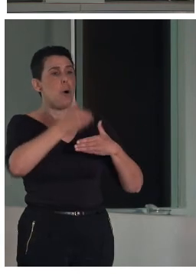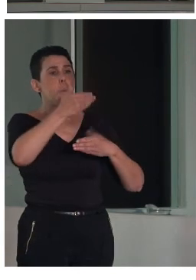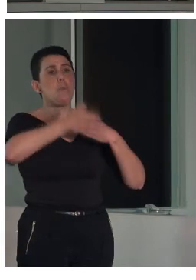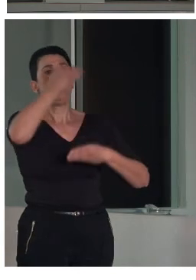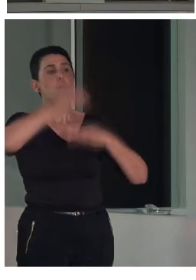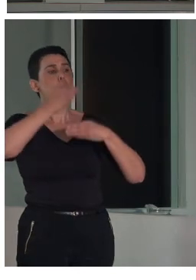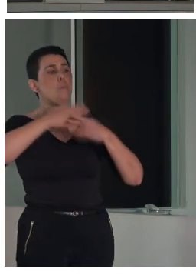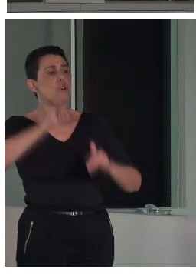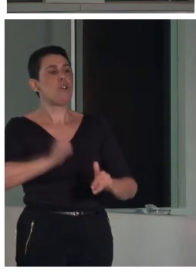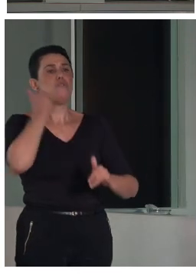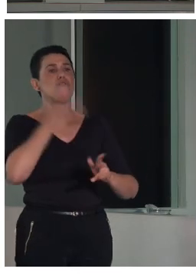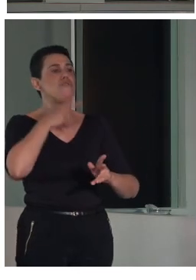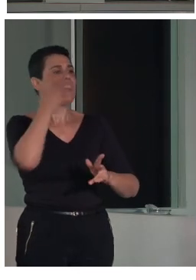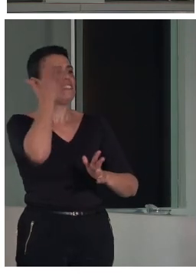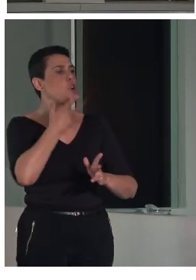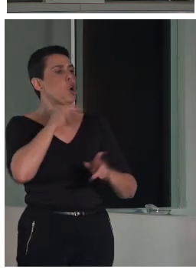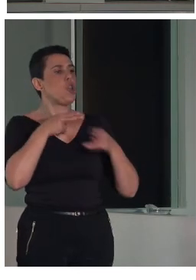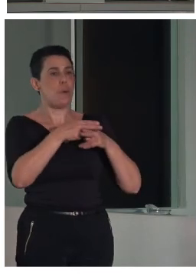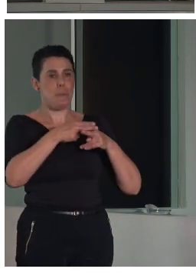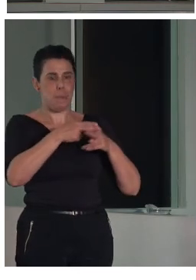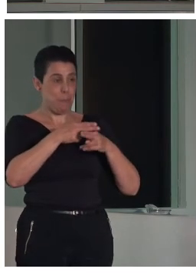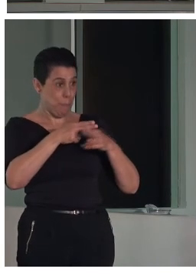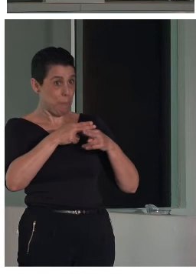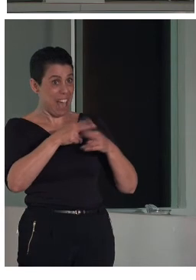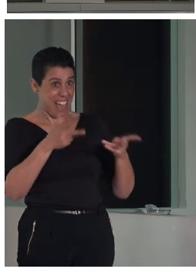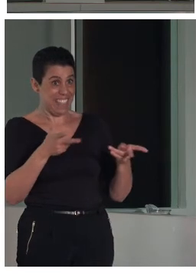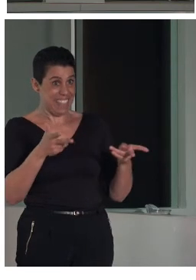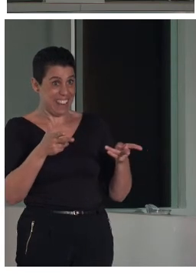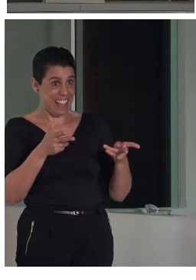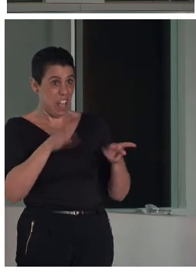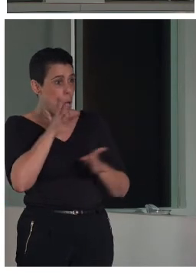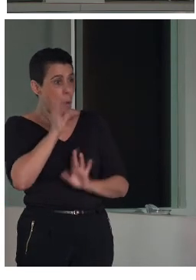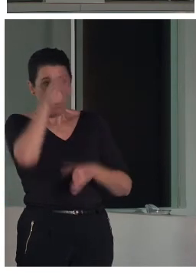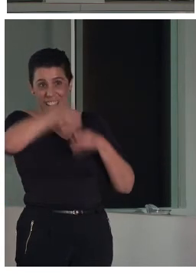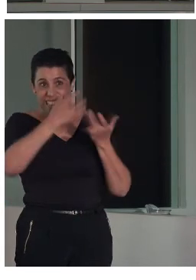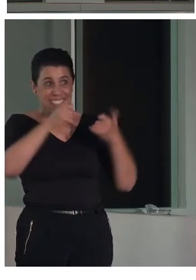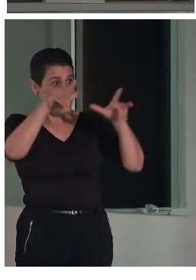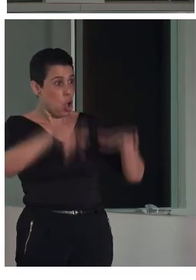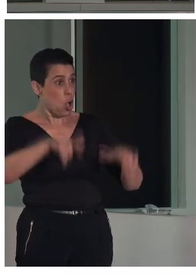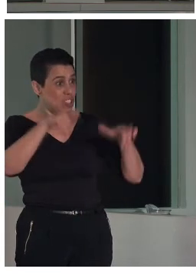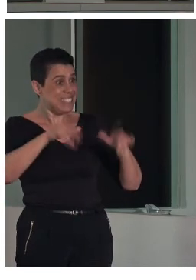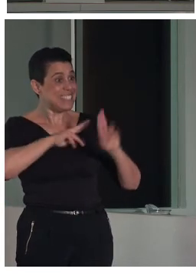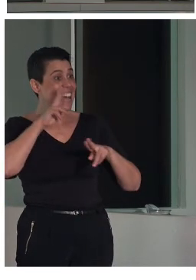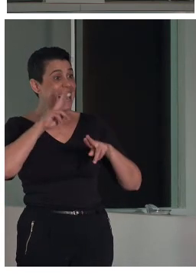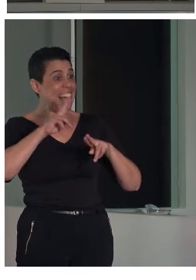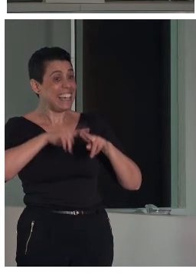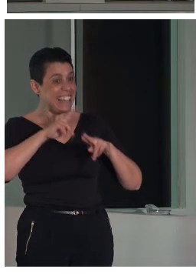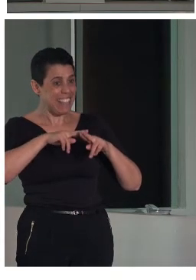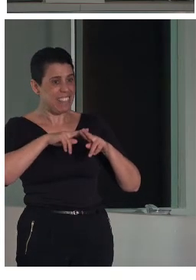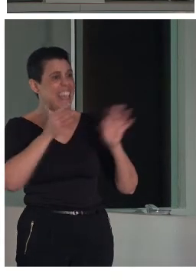la referencia tenía que ser con ese color porque además es algo como muy contrastado dentro de la sala de Grecia en el caso del museo arqueológico